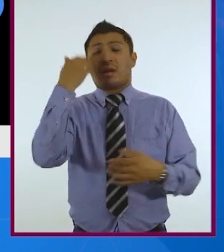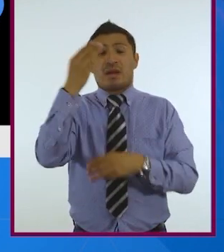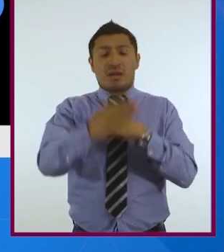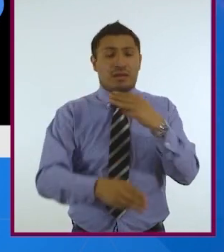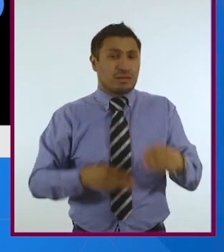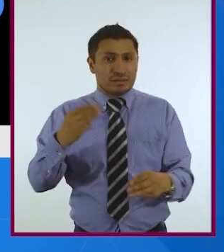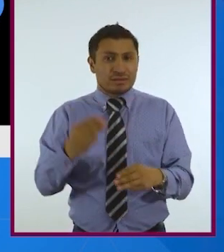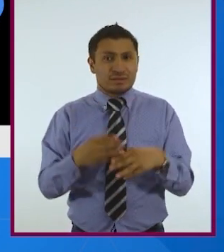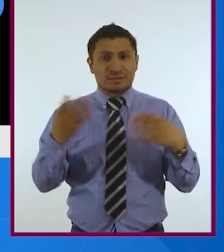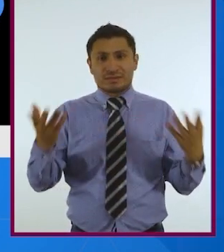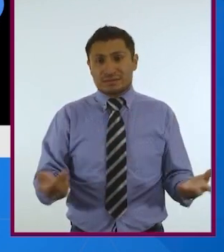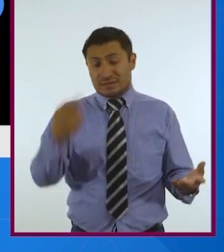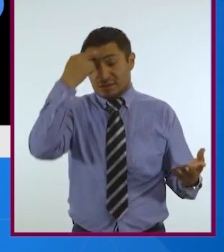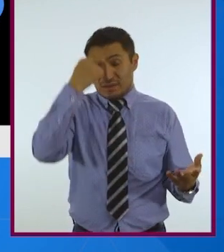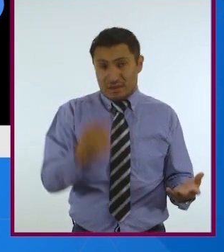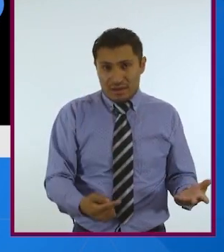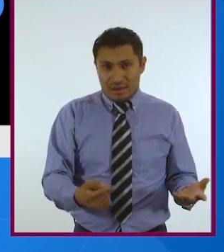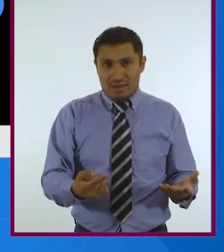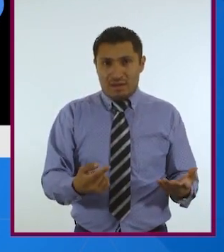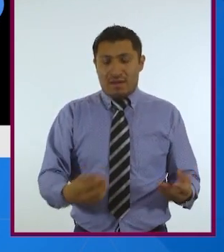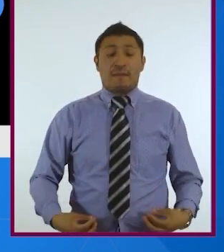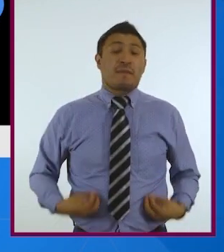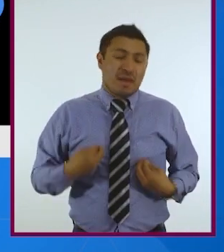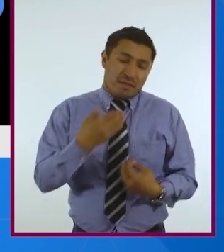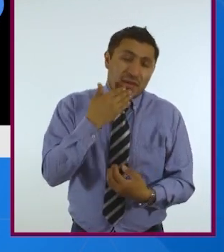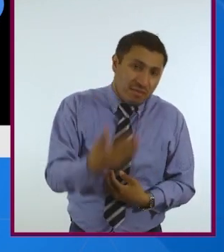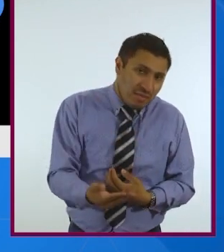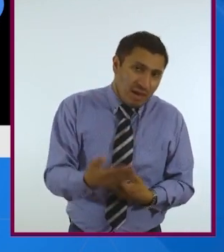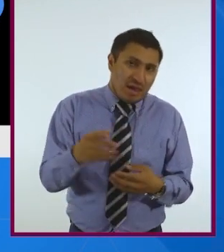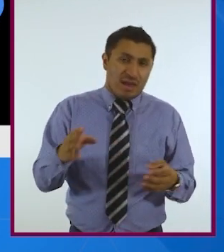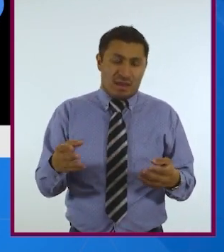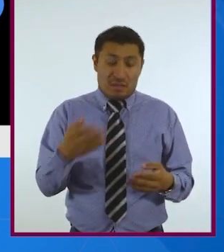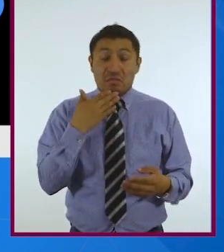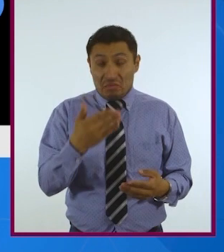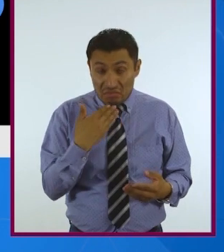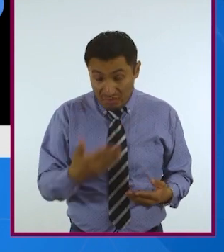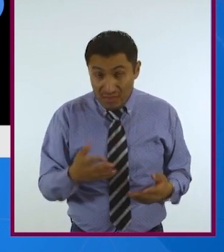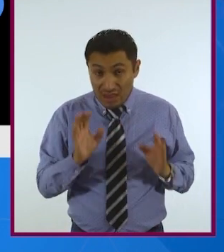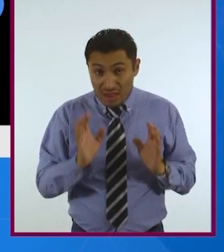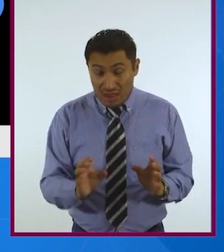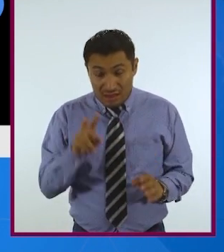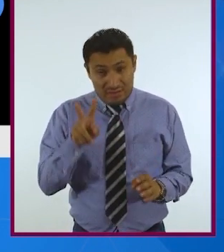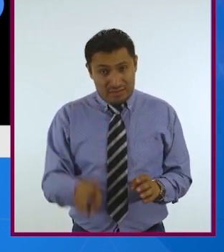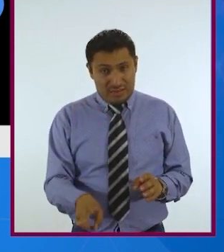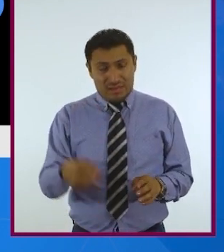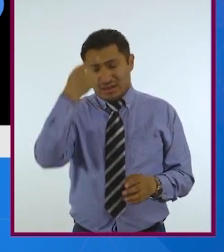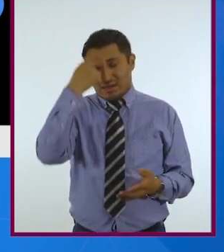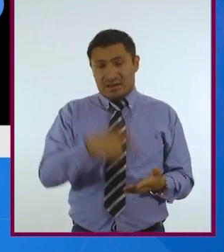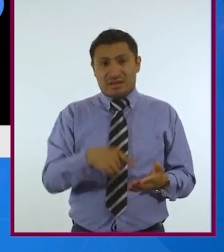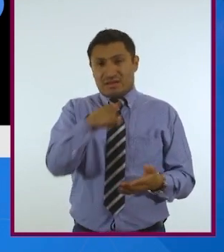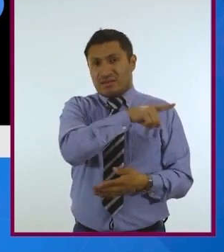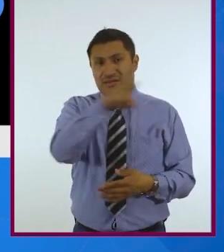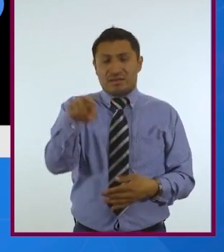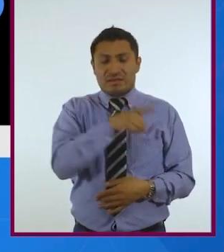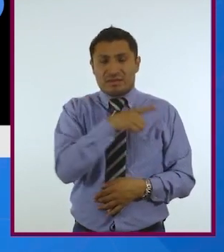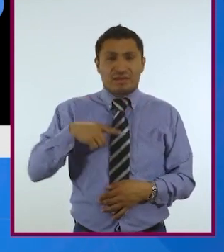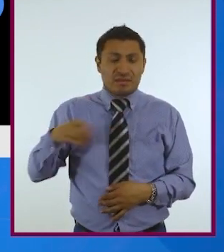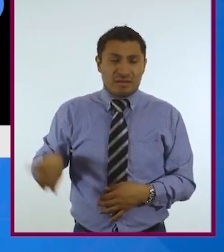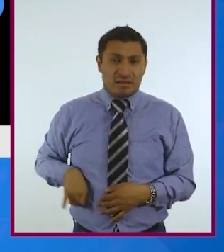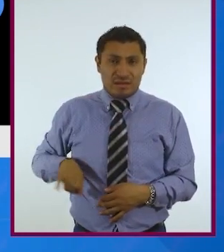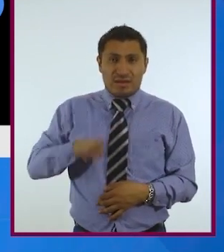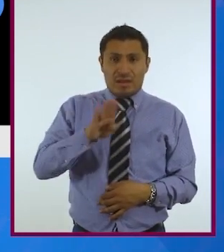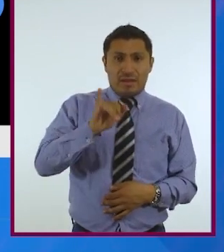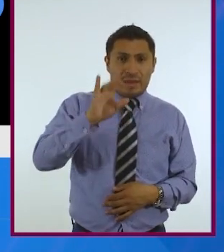planeta para poder vivir, un planeta habitable, pues creo que deben de interesarse en la bioética